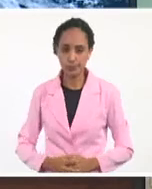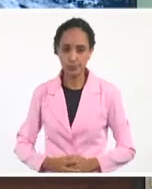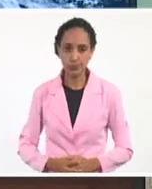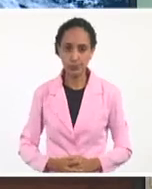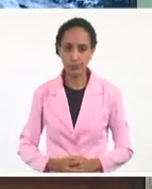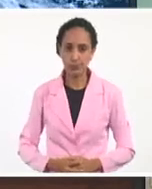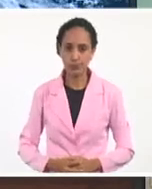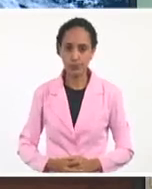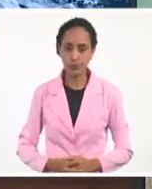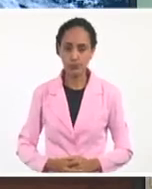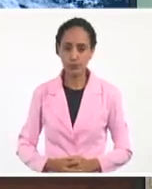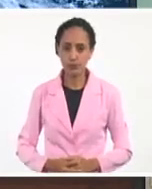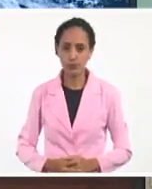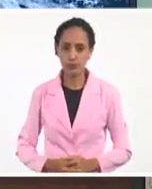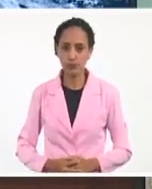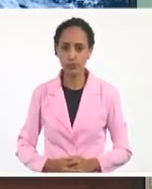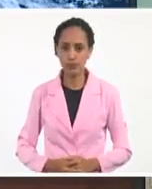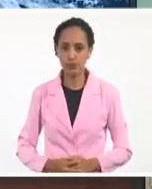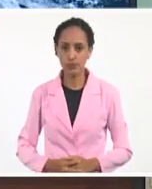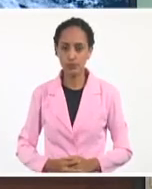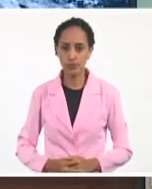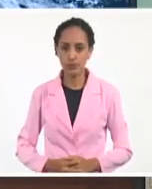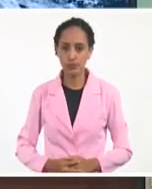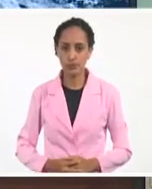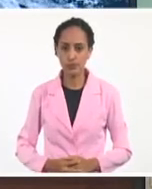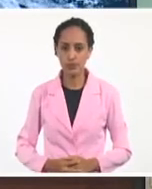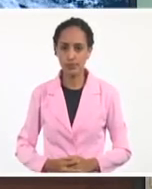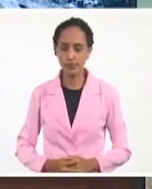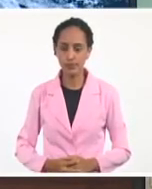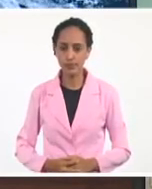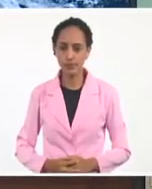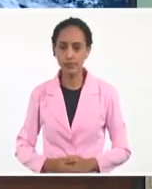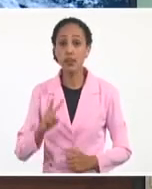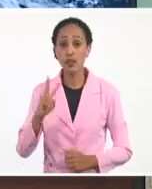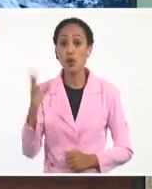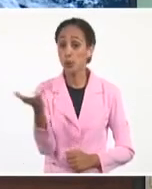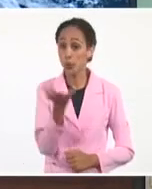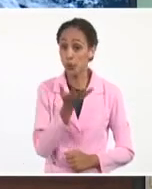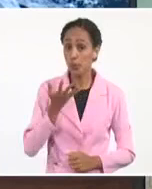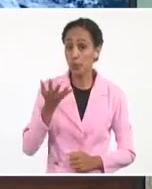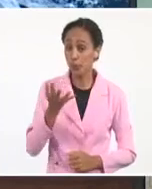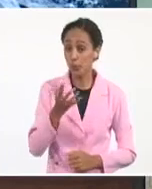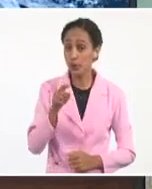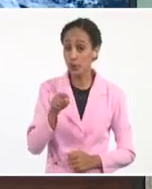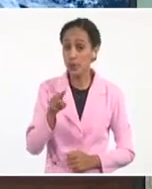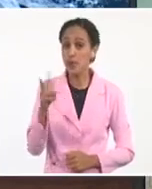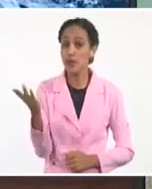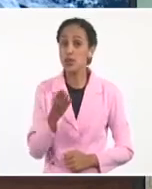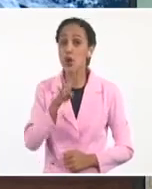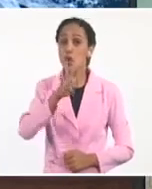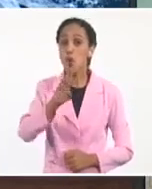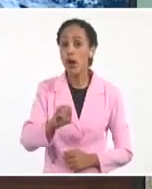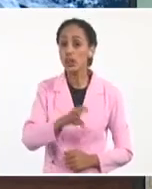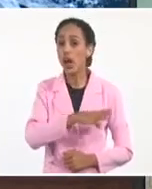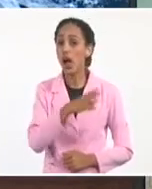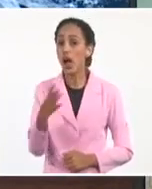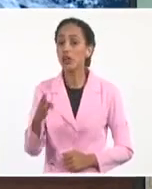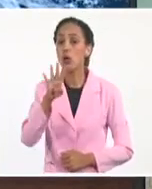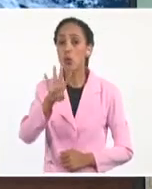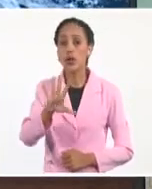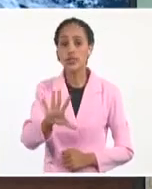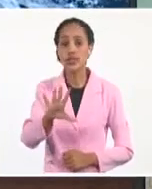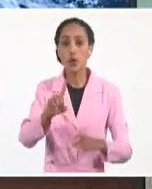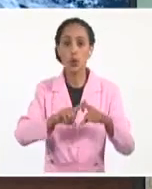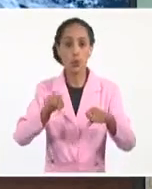se pueden precisar en este momento que soplarán con velocidades de 40, 45 kilómetros por hora